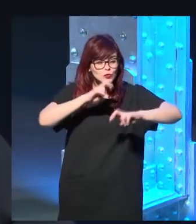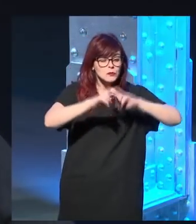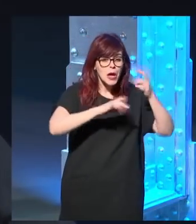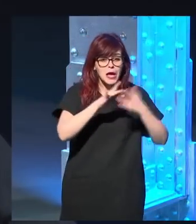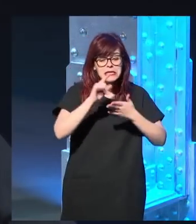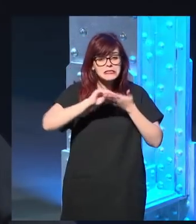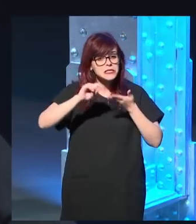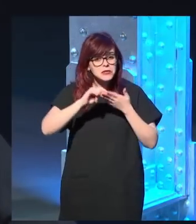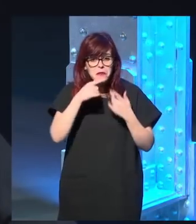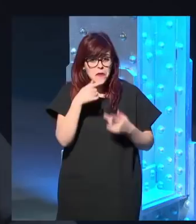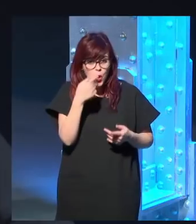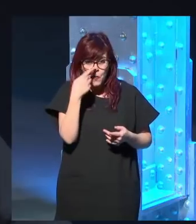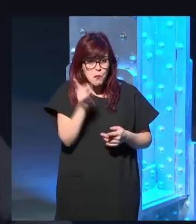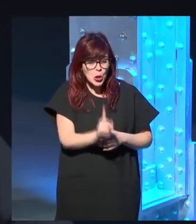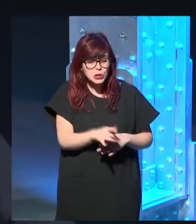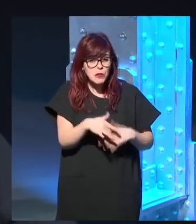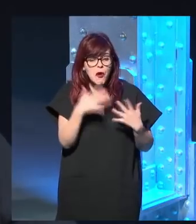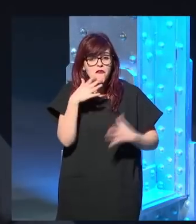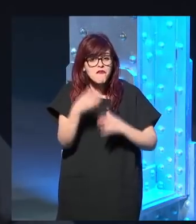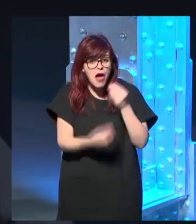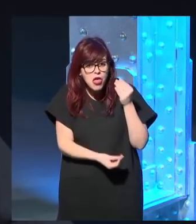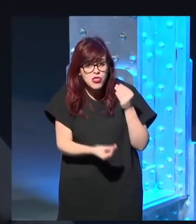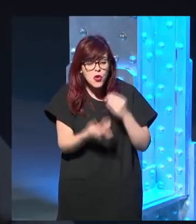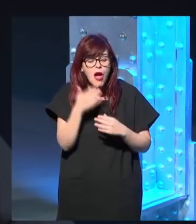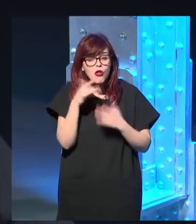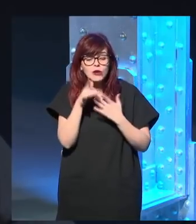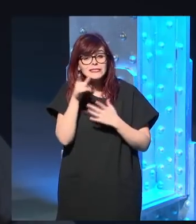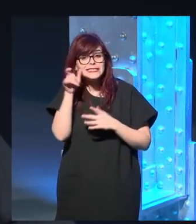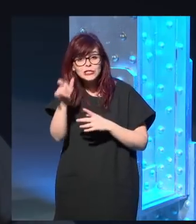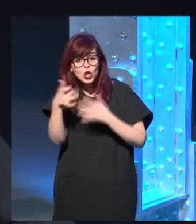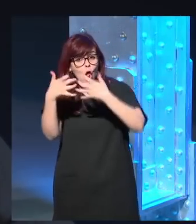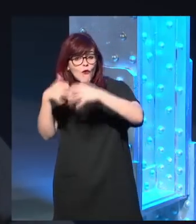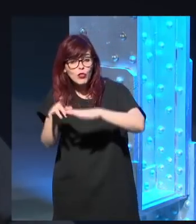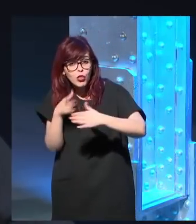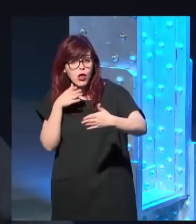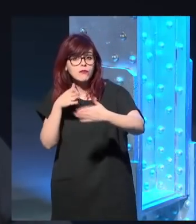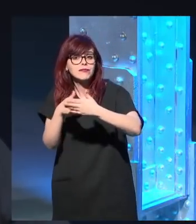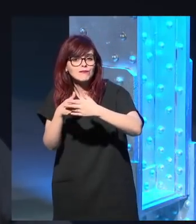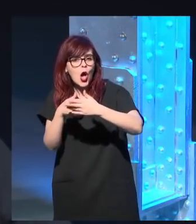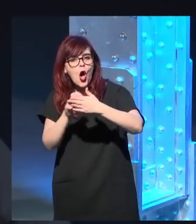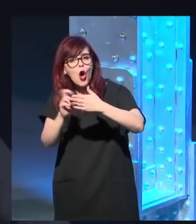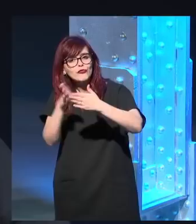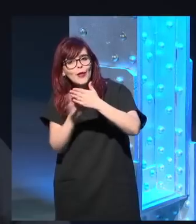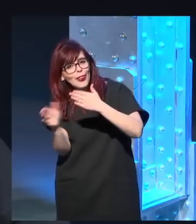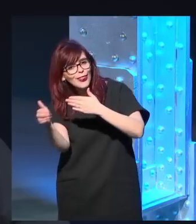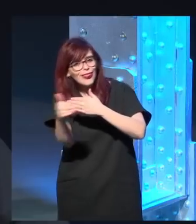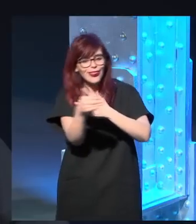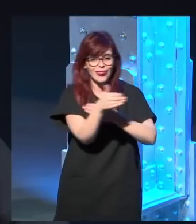no me importa que falle una dirección porque siempre tengo otra para seguir.